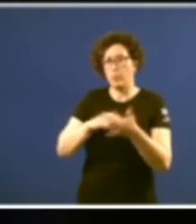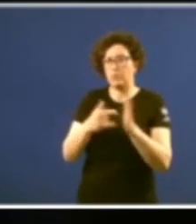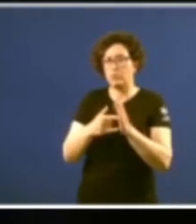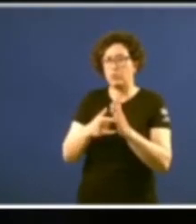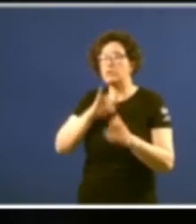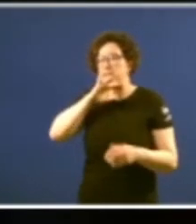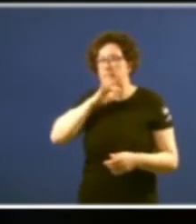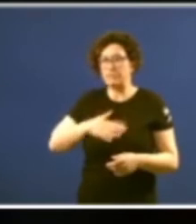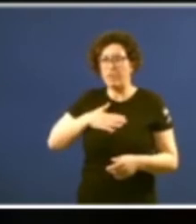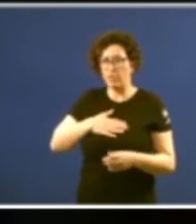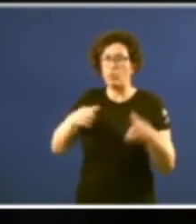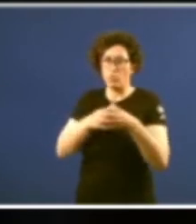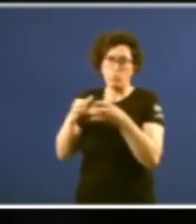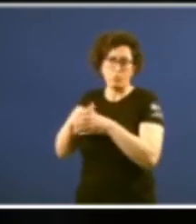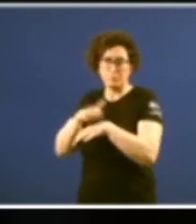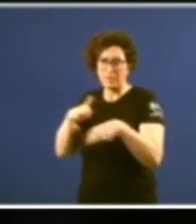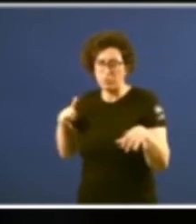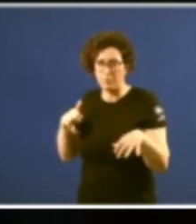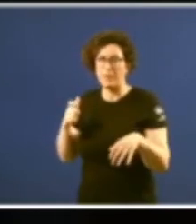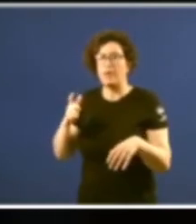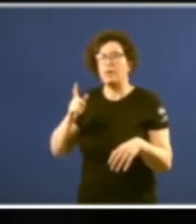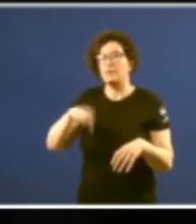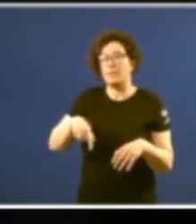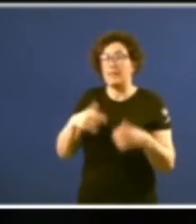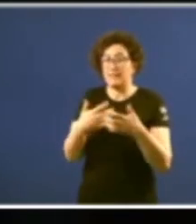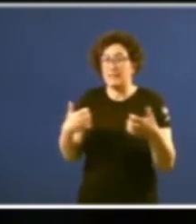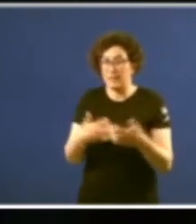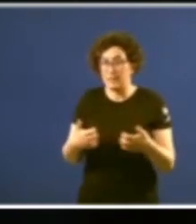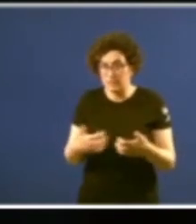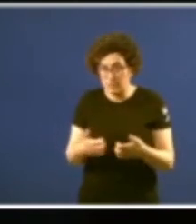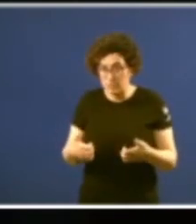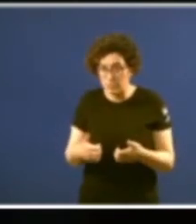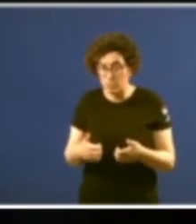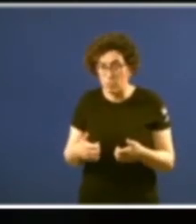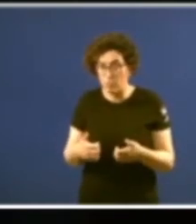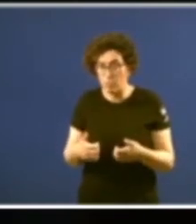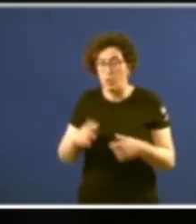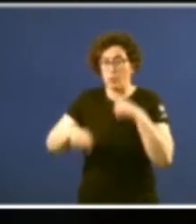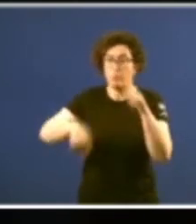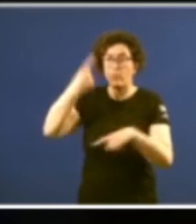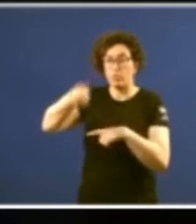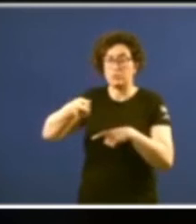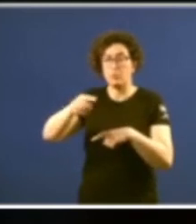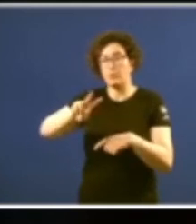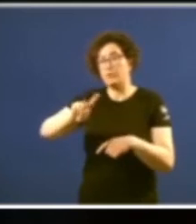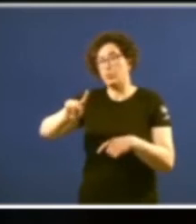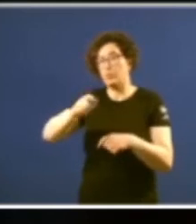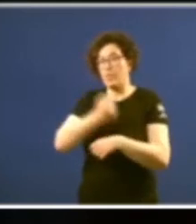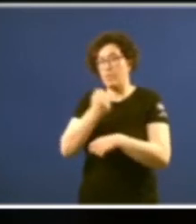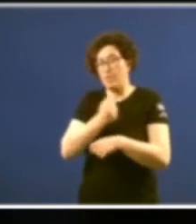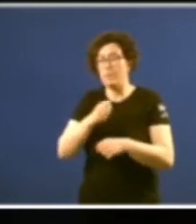e alborozadas reacciones populares o texto será sometido a referéndum o próximo 21 de diciembre